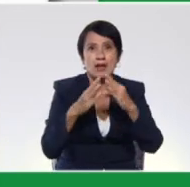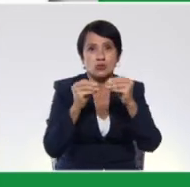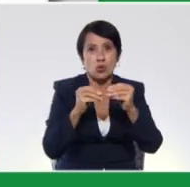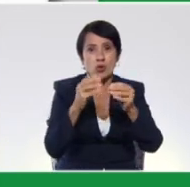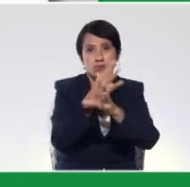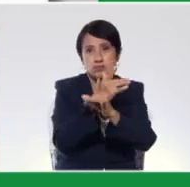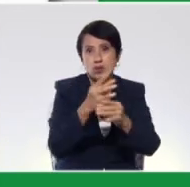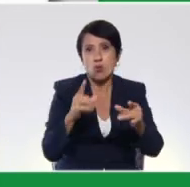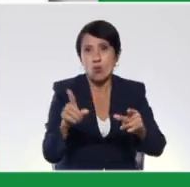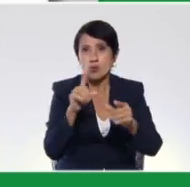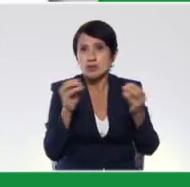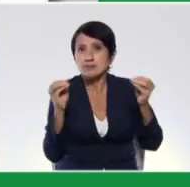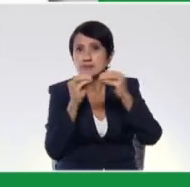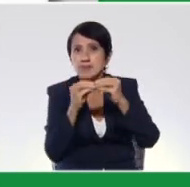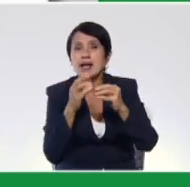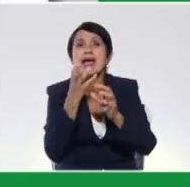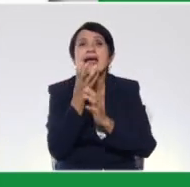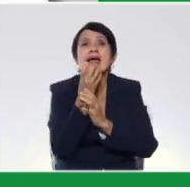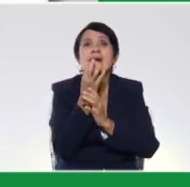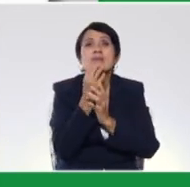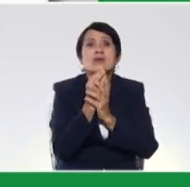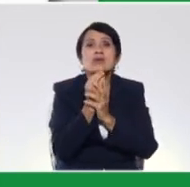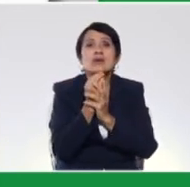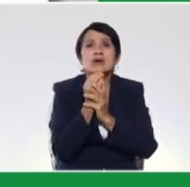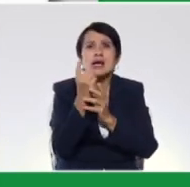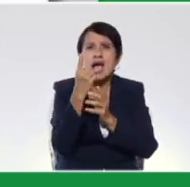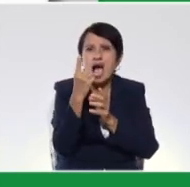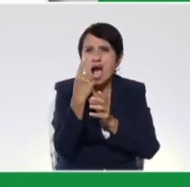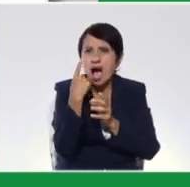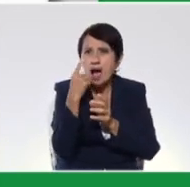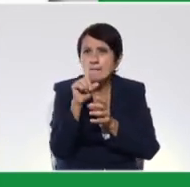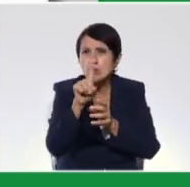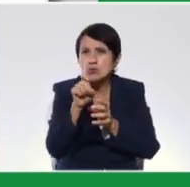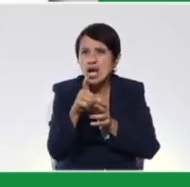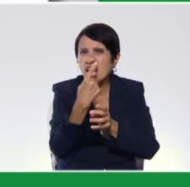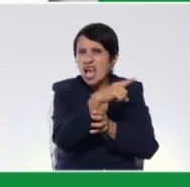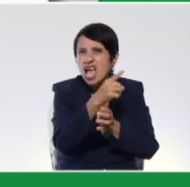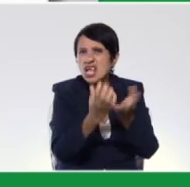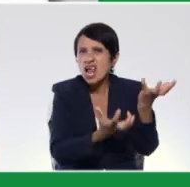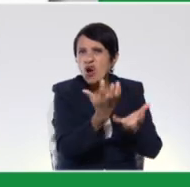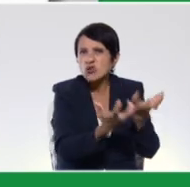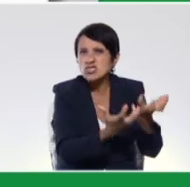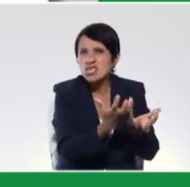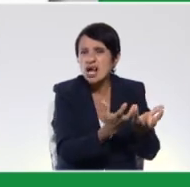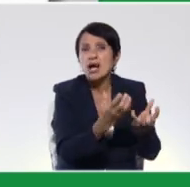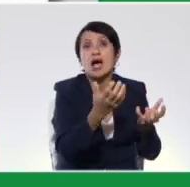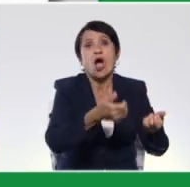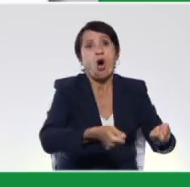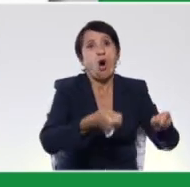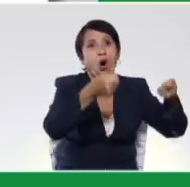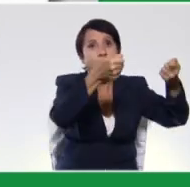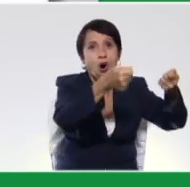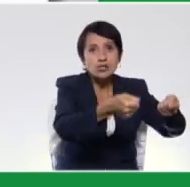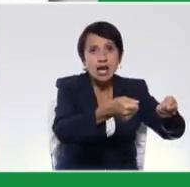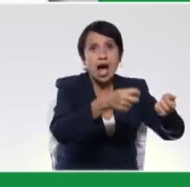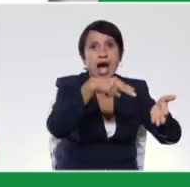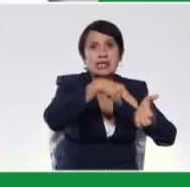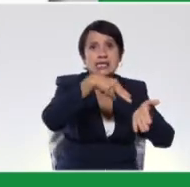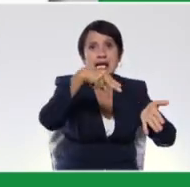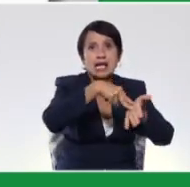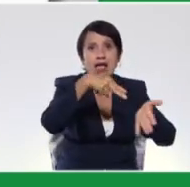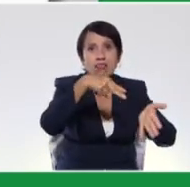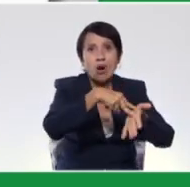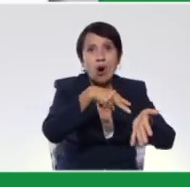Establecer una categoría. Por ejemplo, ¿qué hay en la cocina? Y empieza a nombrar la olla, el tenedor, y vamos a ir